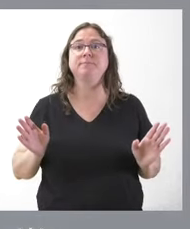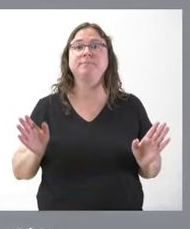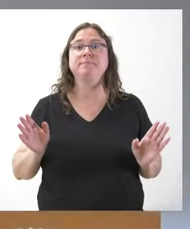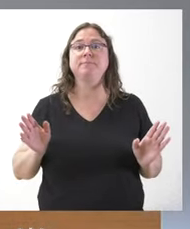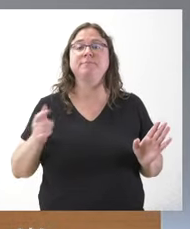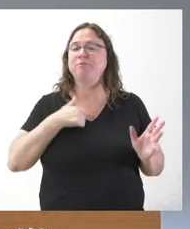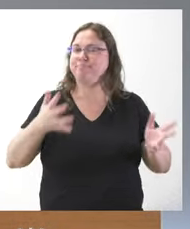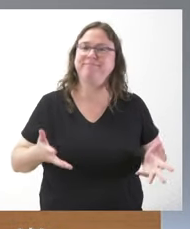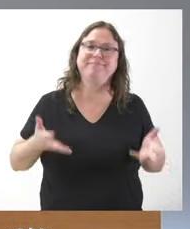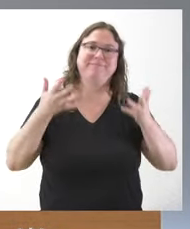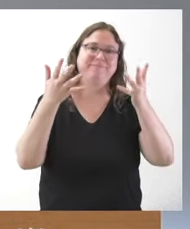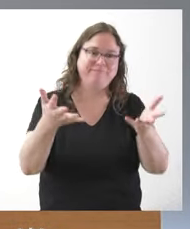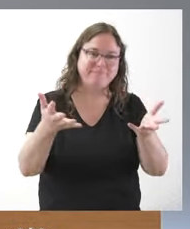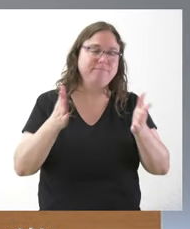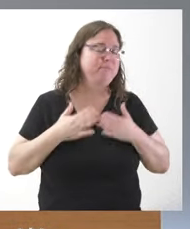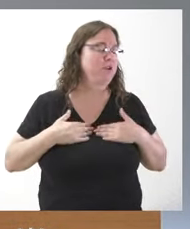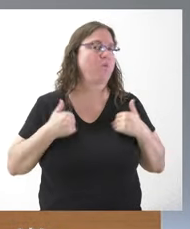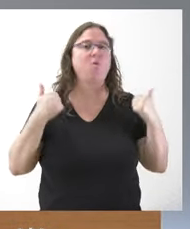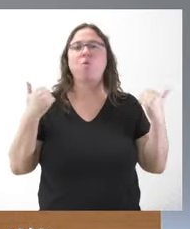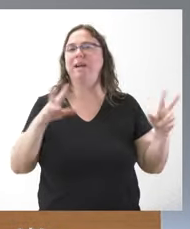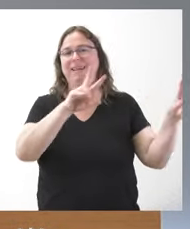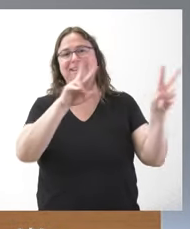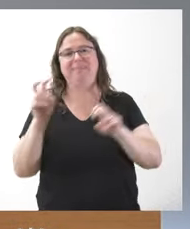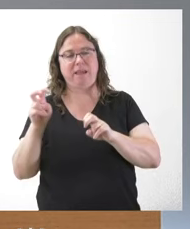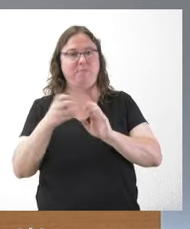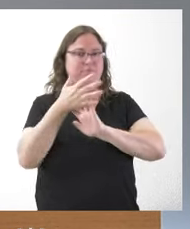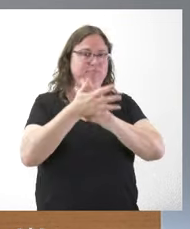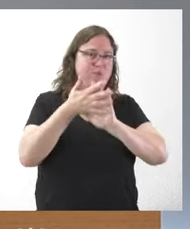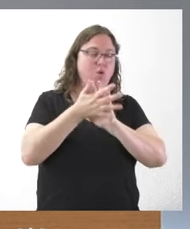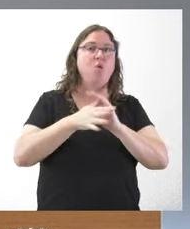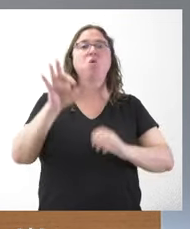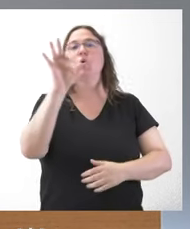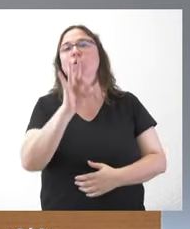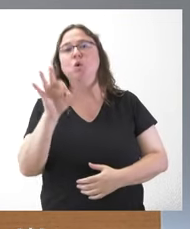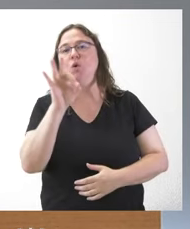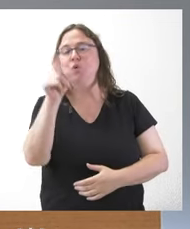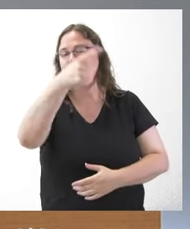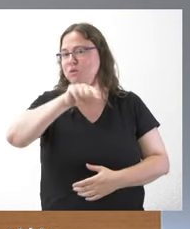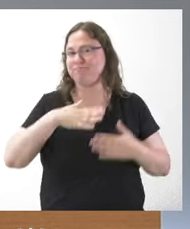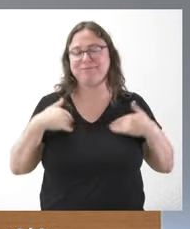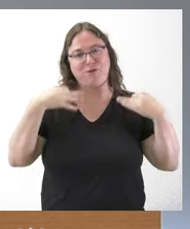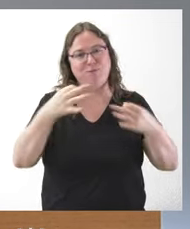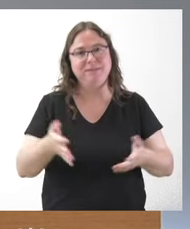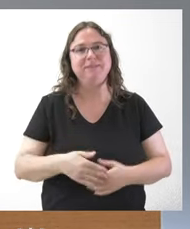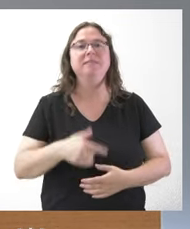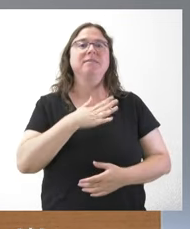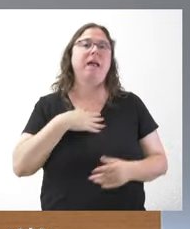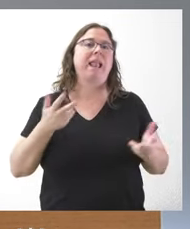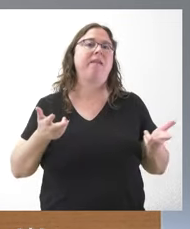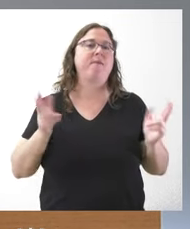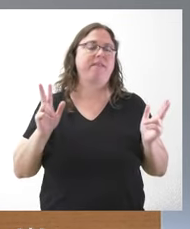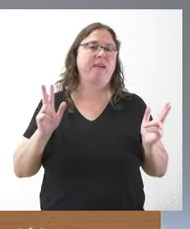pues, estoy a su disposición para cualquiera de estos temas que hemos descrito o los que ustedes, como siempre, con plena libertad,